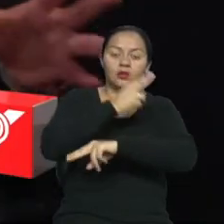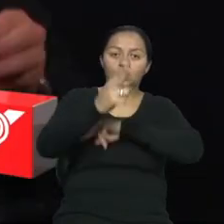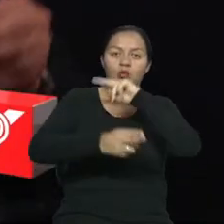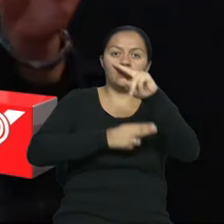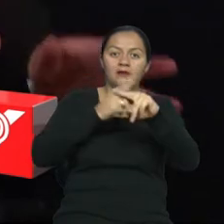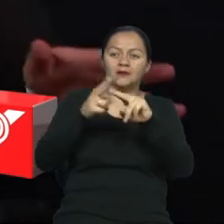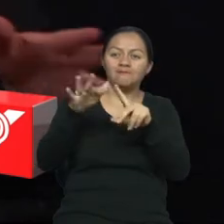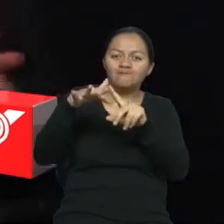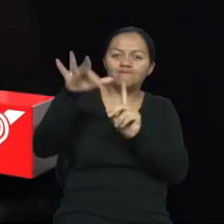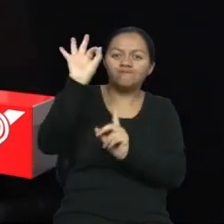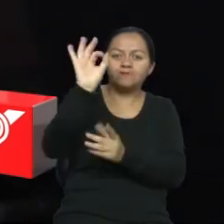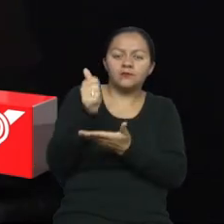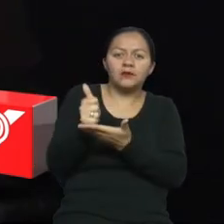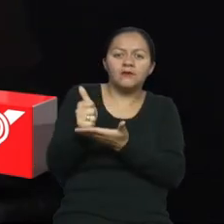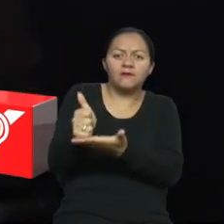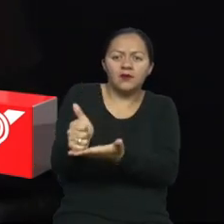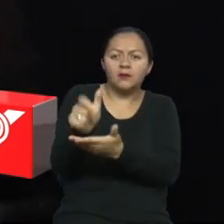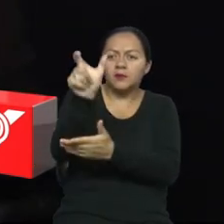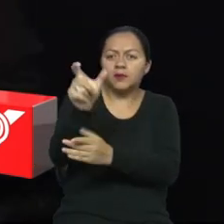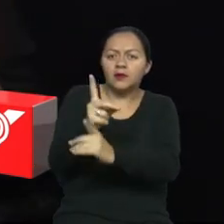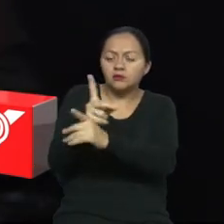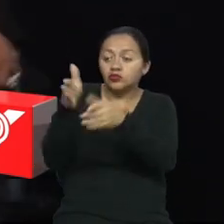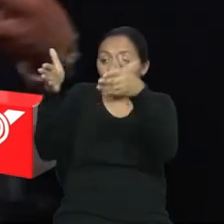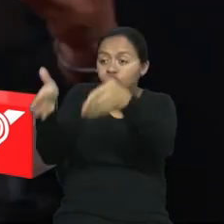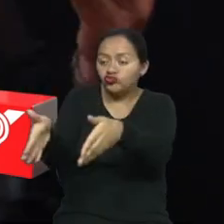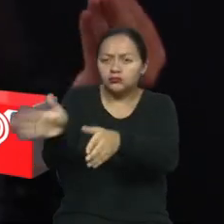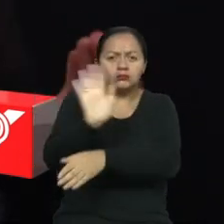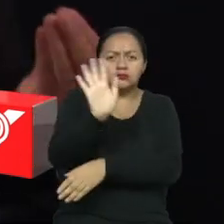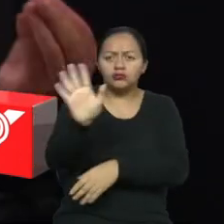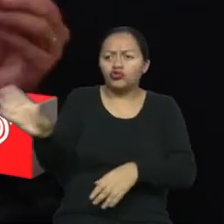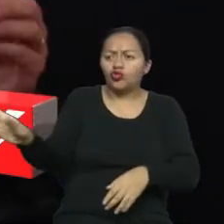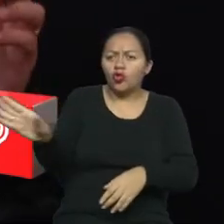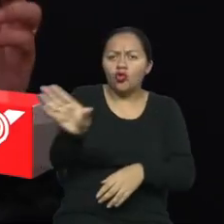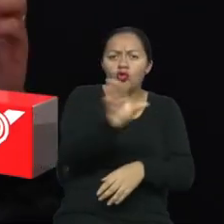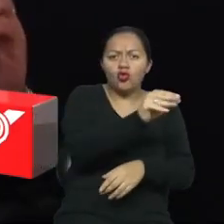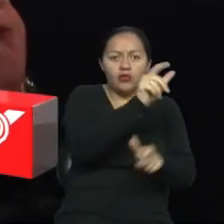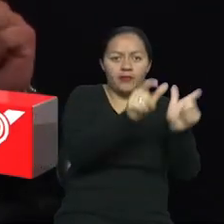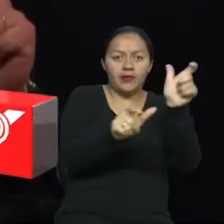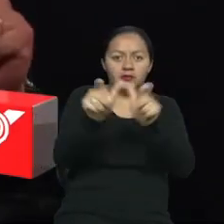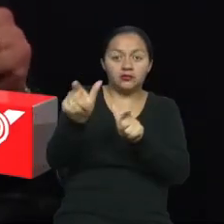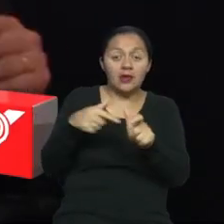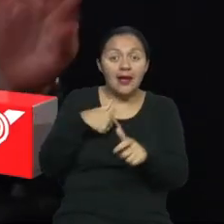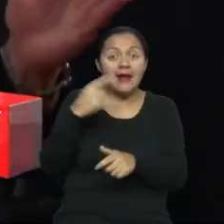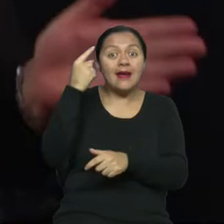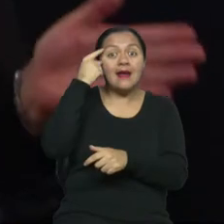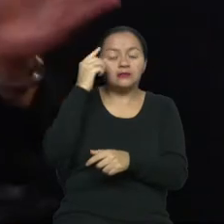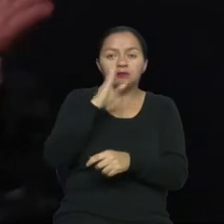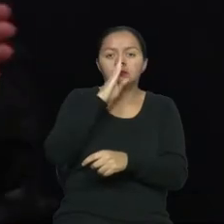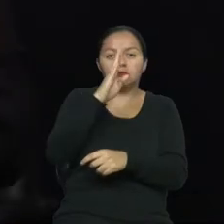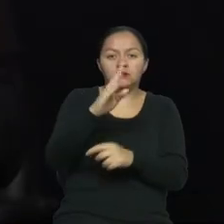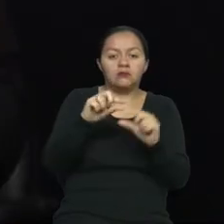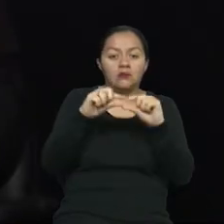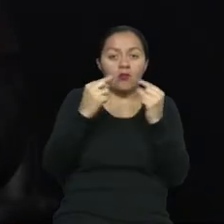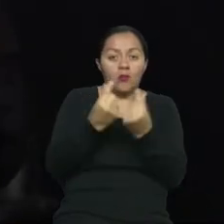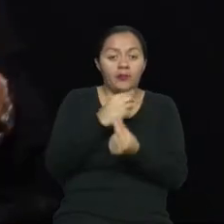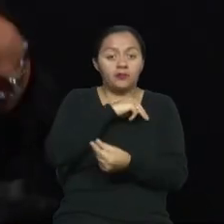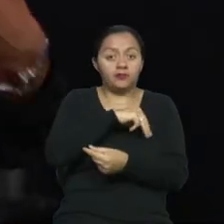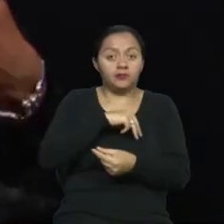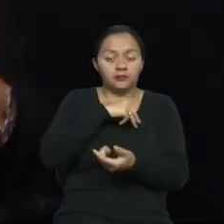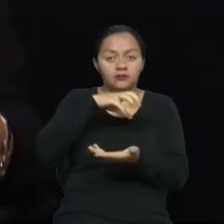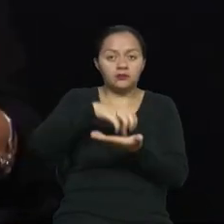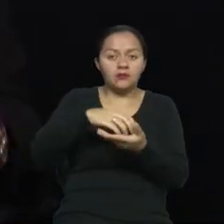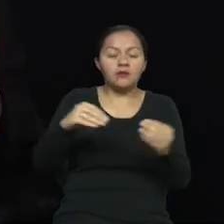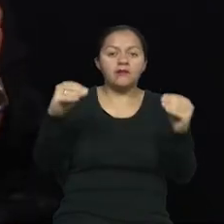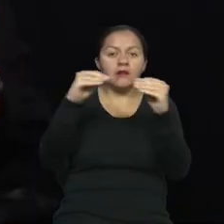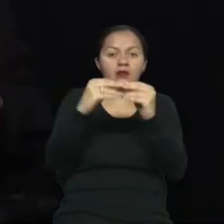exclusivo para un beneficio de personas con discapacidad. Esto es para toda la sociedad. Esa es un poco la idea que siempre los GATS, en este caso cantonales, que son los que tienen